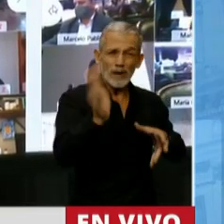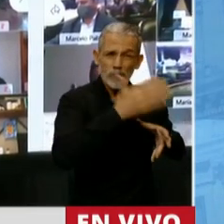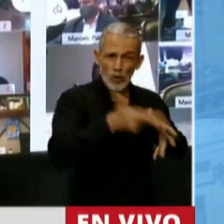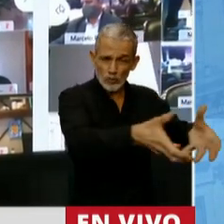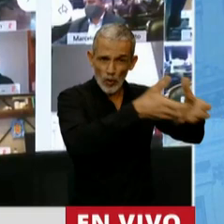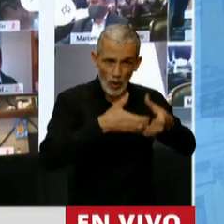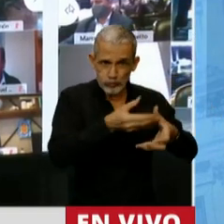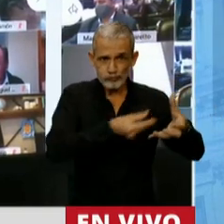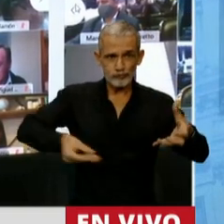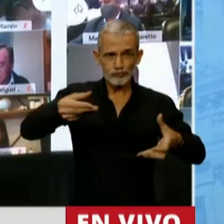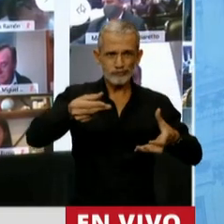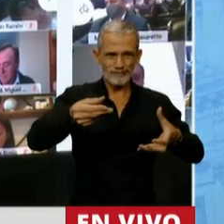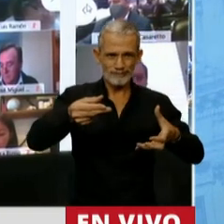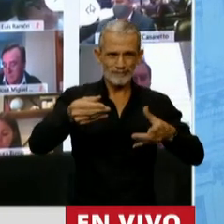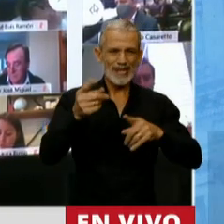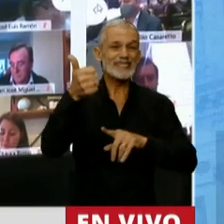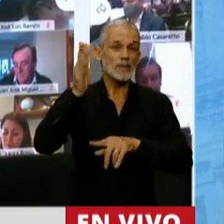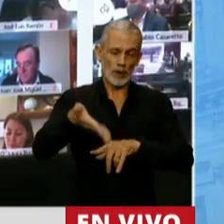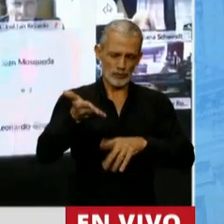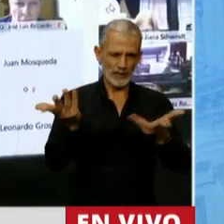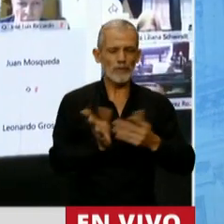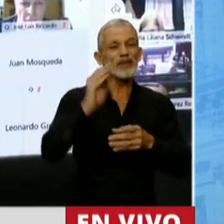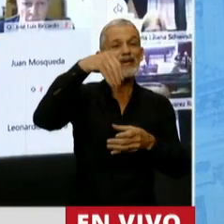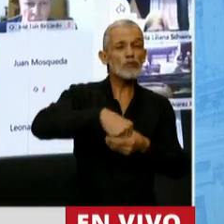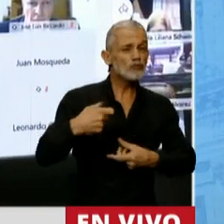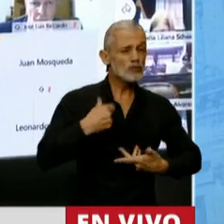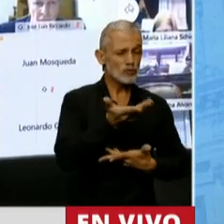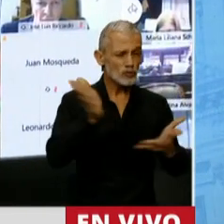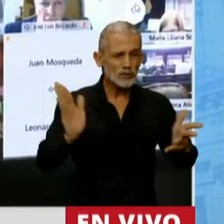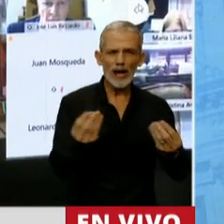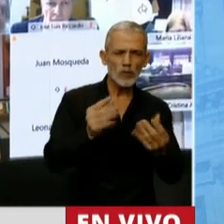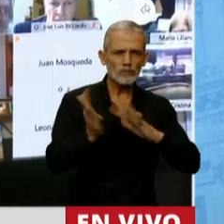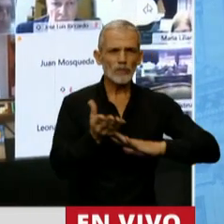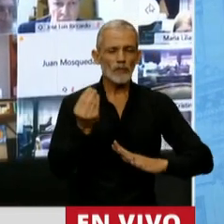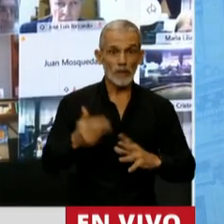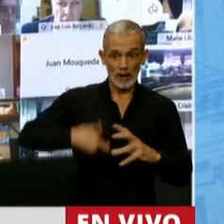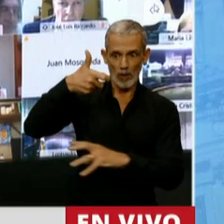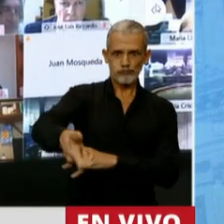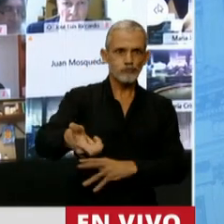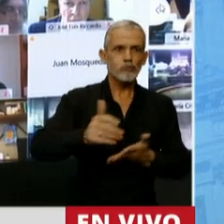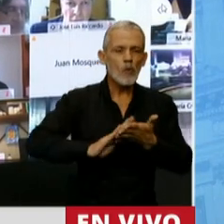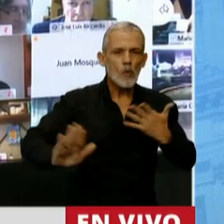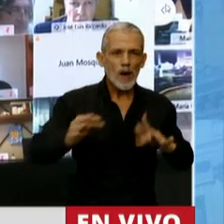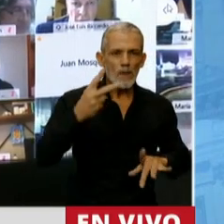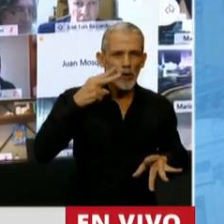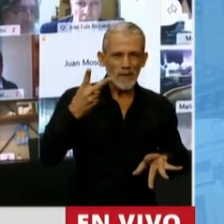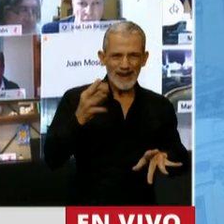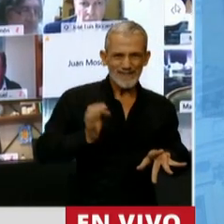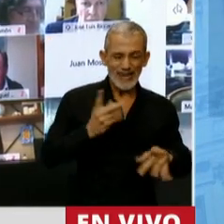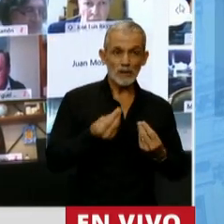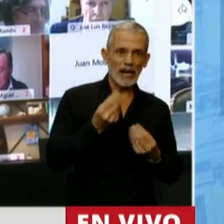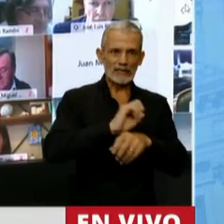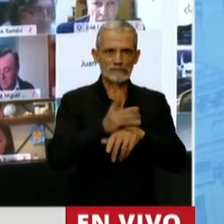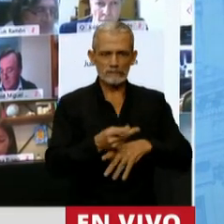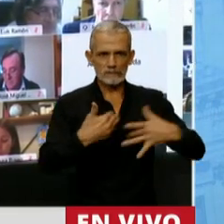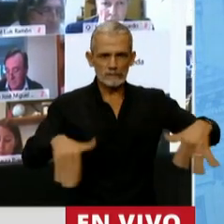inversiones provinciales. Sobre inclusión social activa luego de una inversión inédita en 2020 para mitigar los